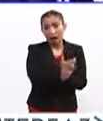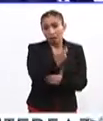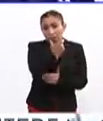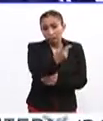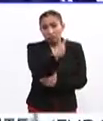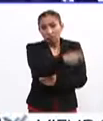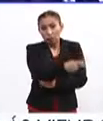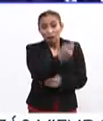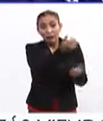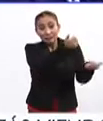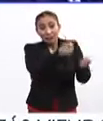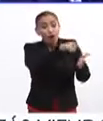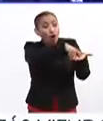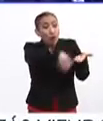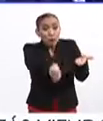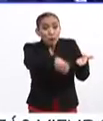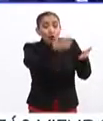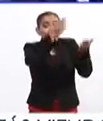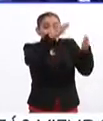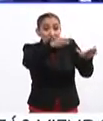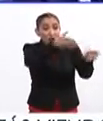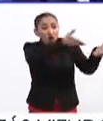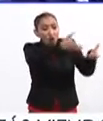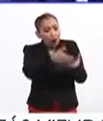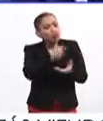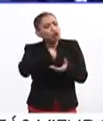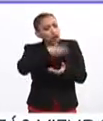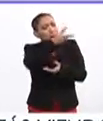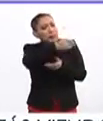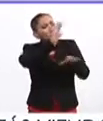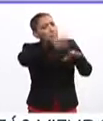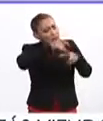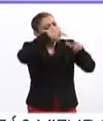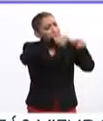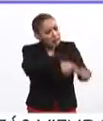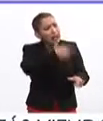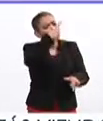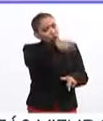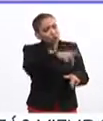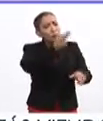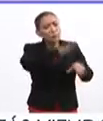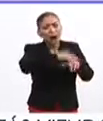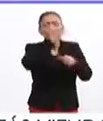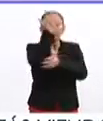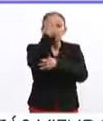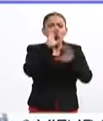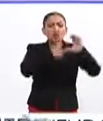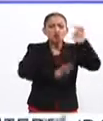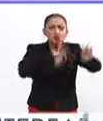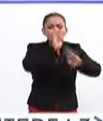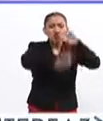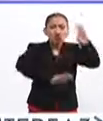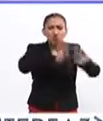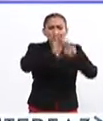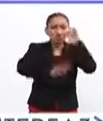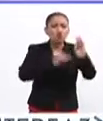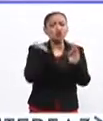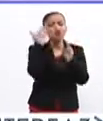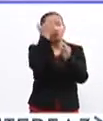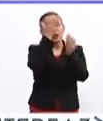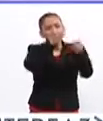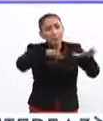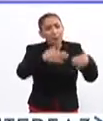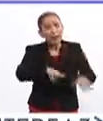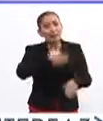trayendo este árbol, de alguna forma nos estamos invitando a ser parte de toda esta abundancia y